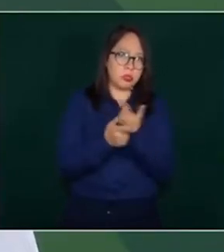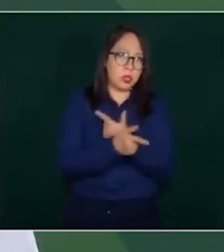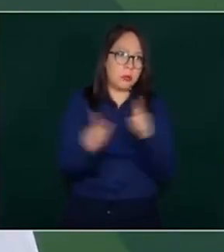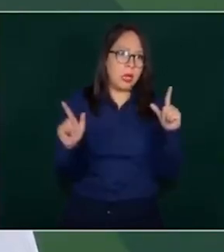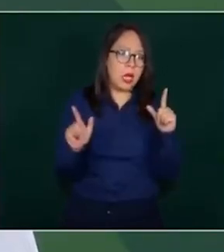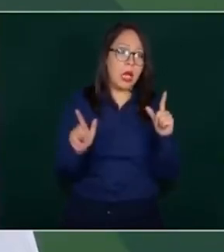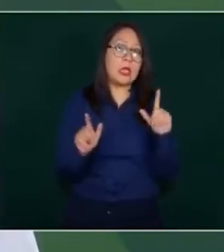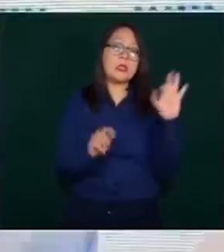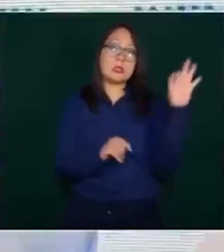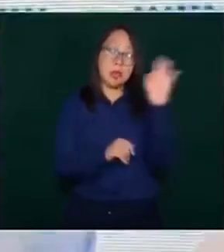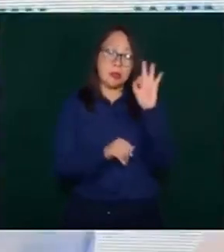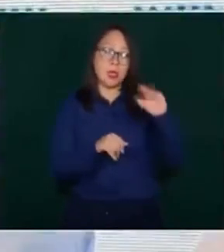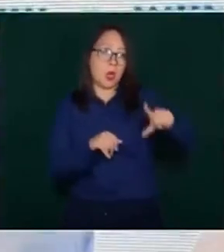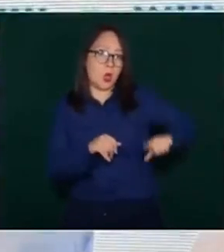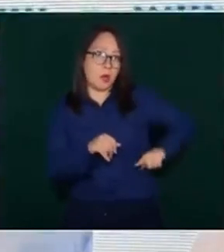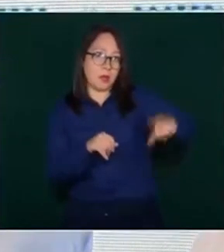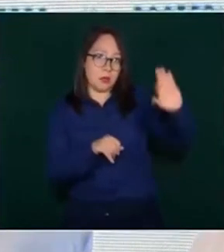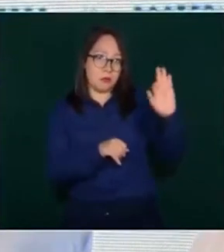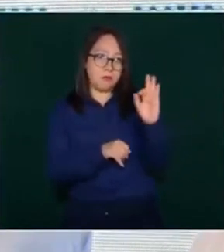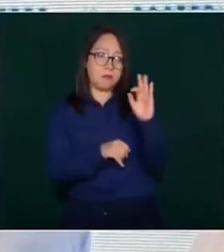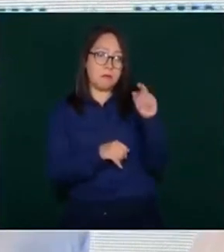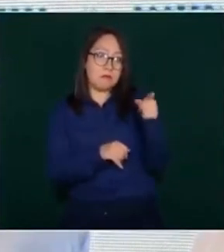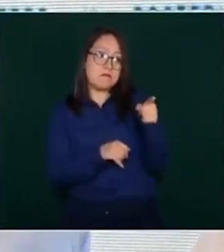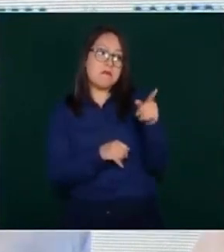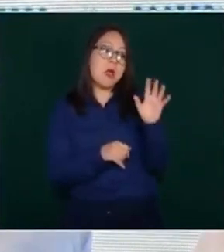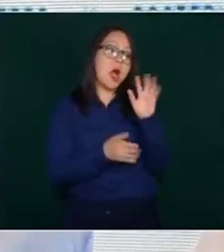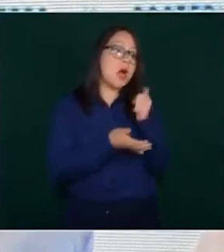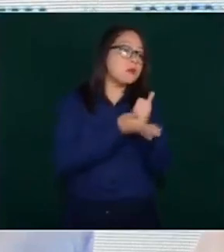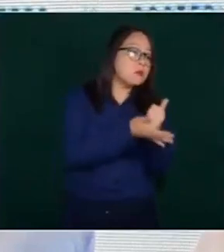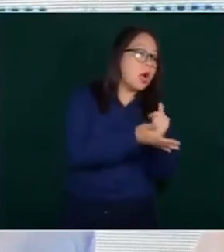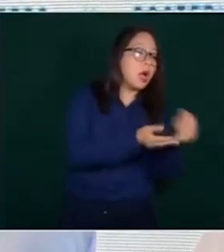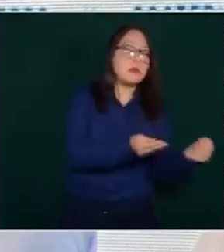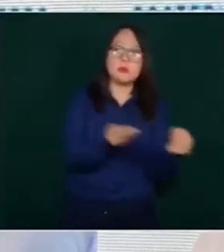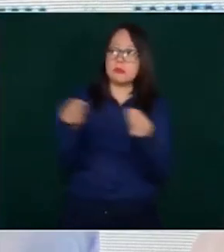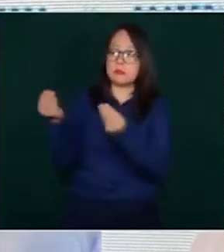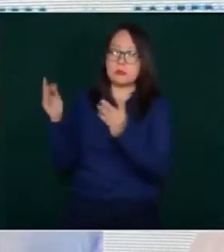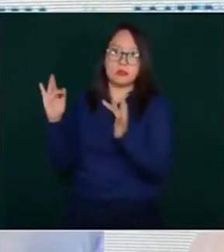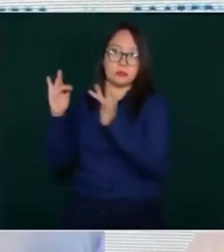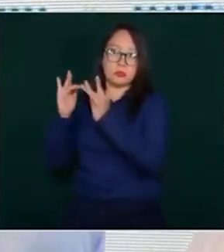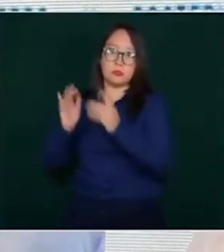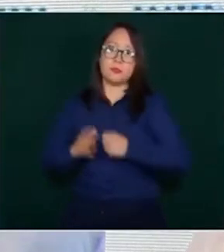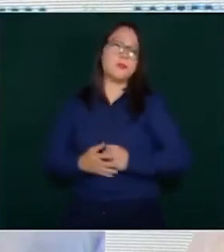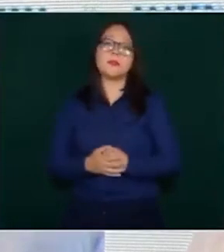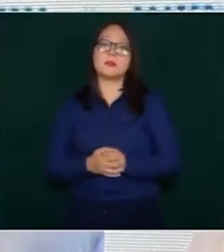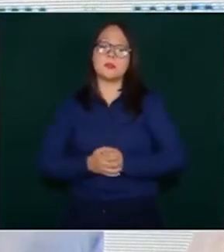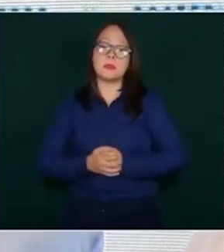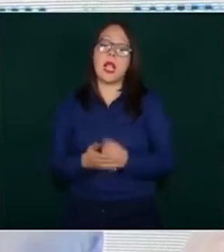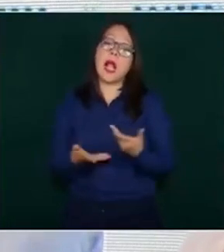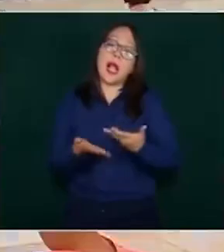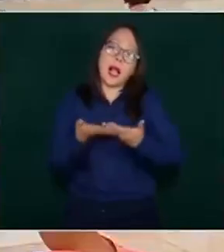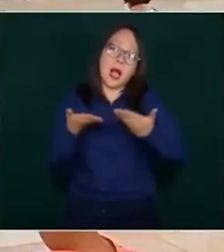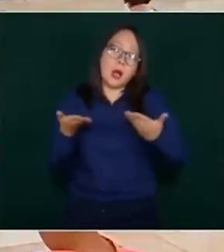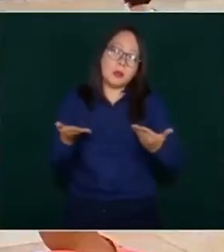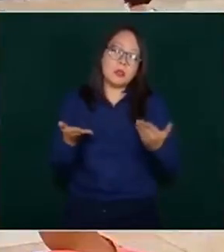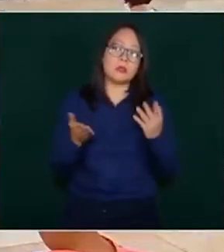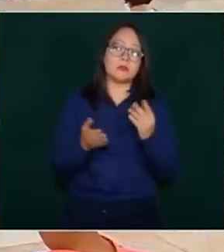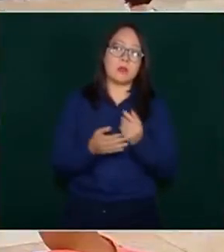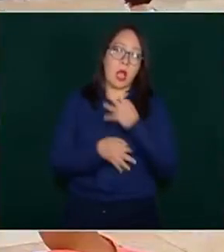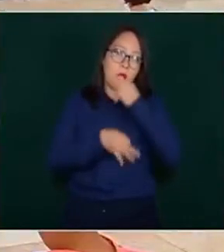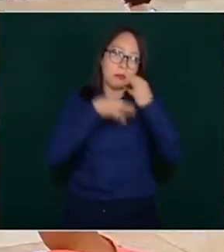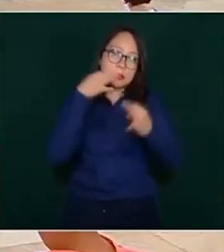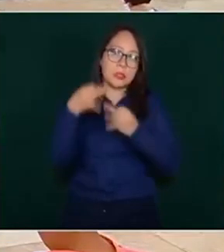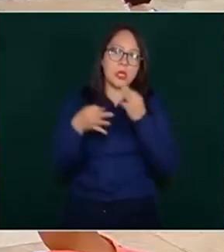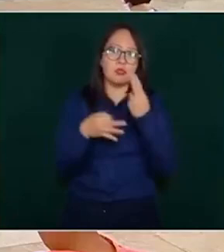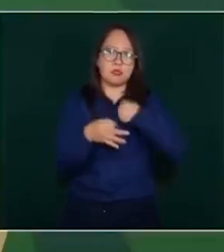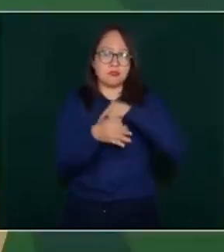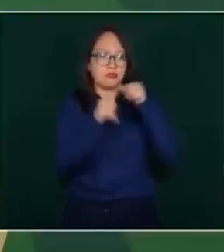la atracción del caso de ser necesario. Hasta ahora señalar que estaremos atentos con la